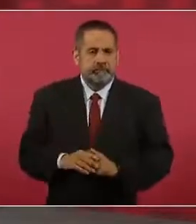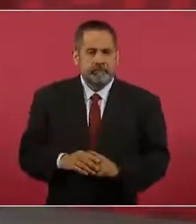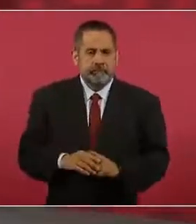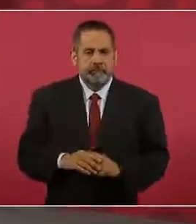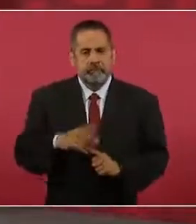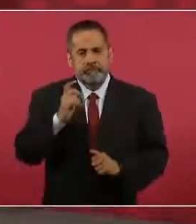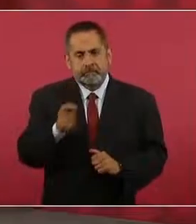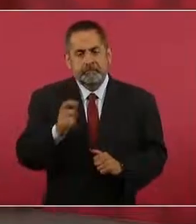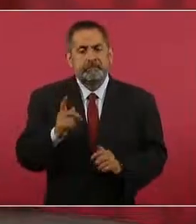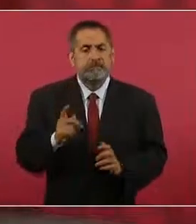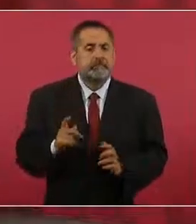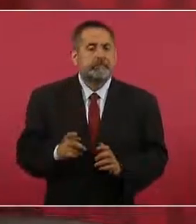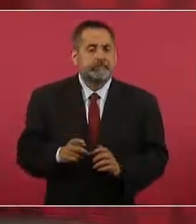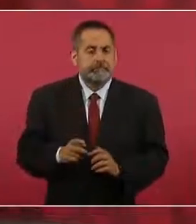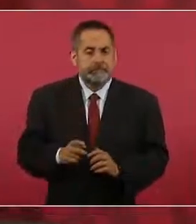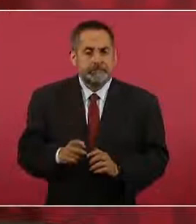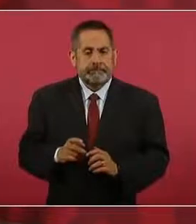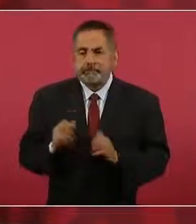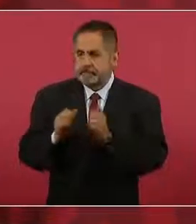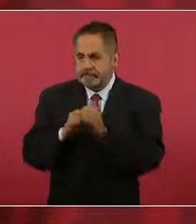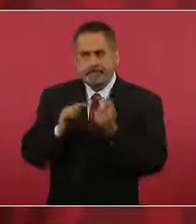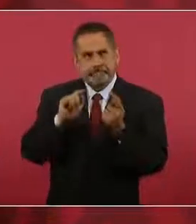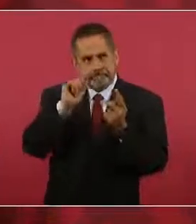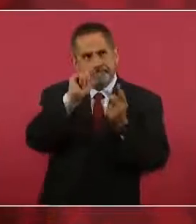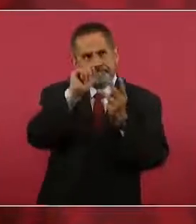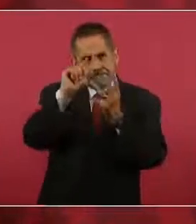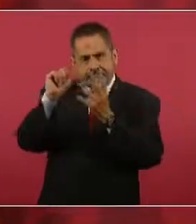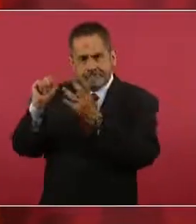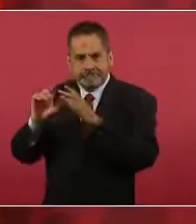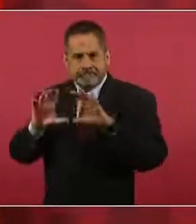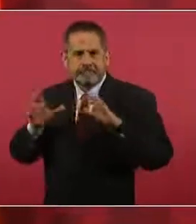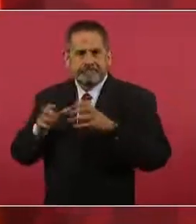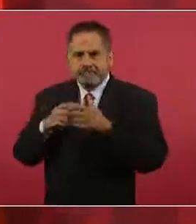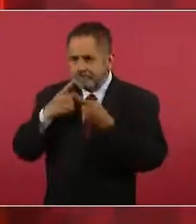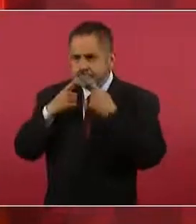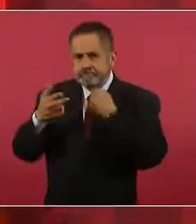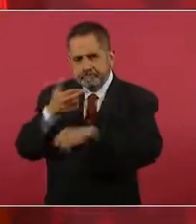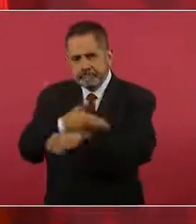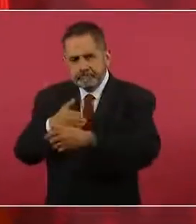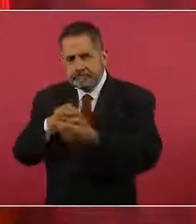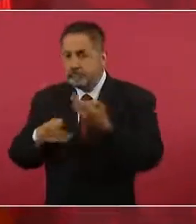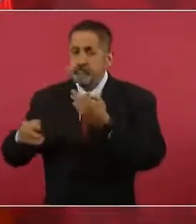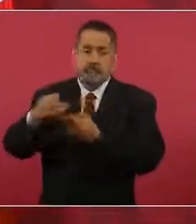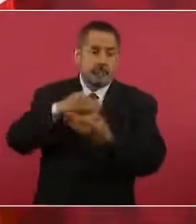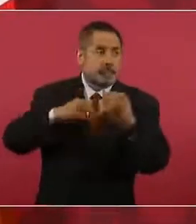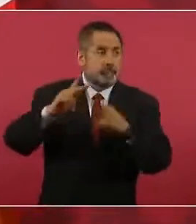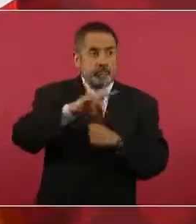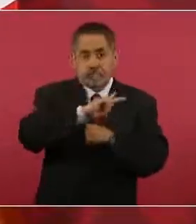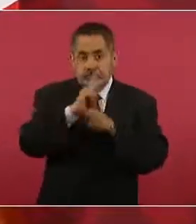y tengo que hacerme cargo de todo el país,